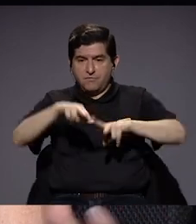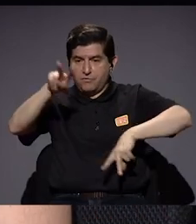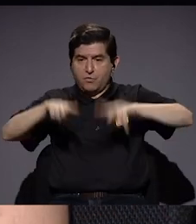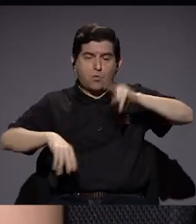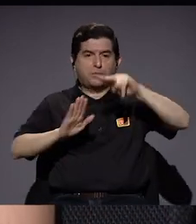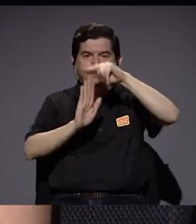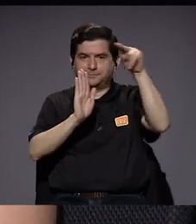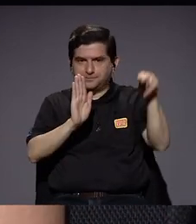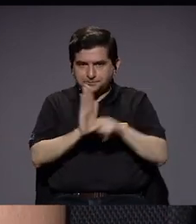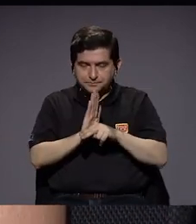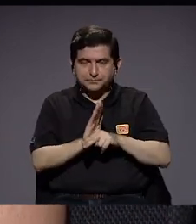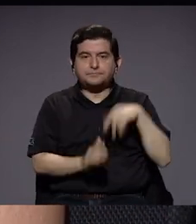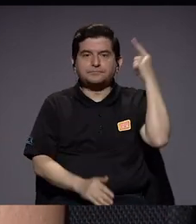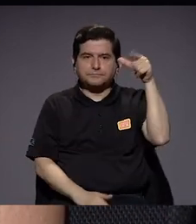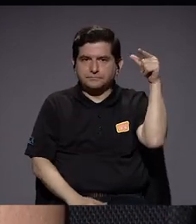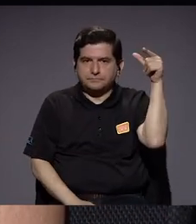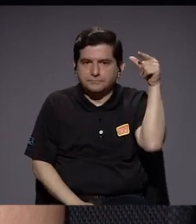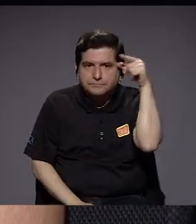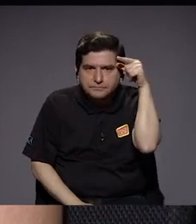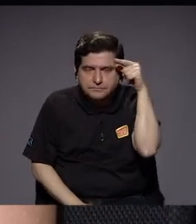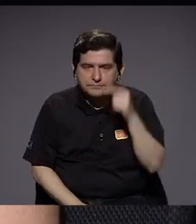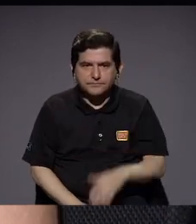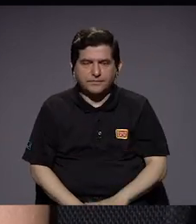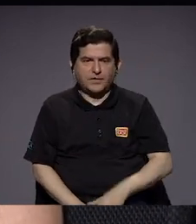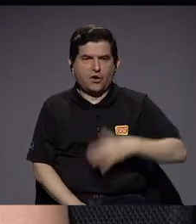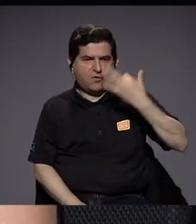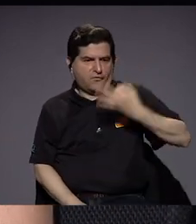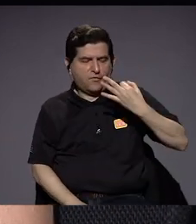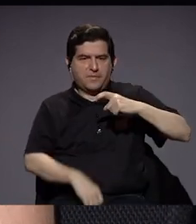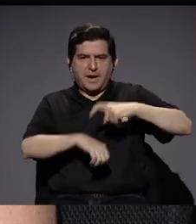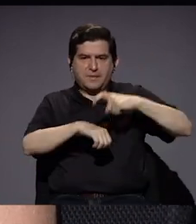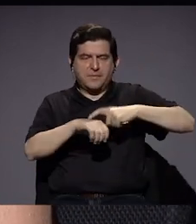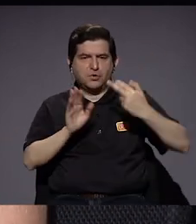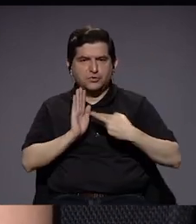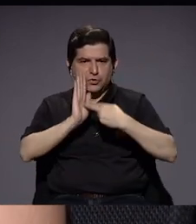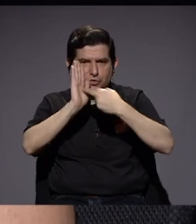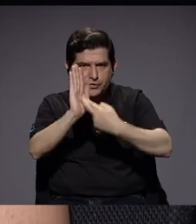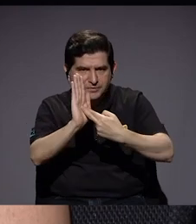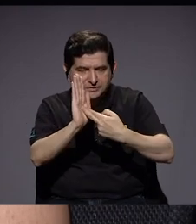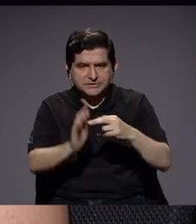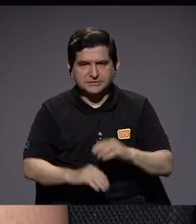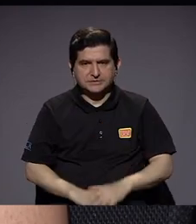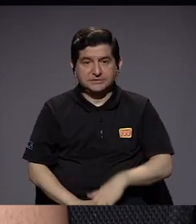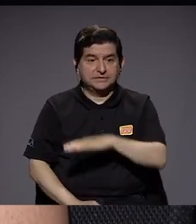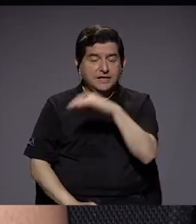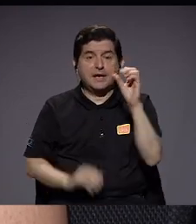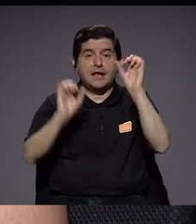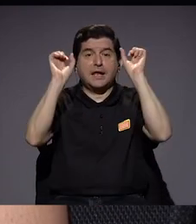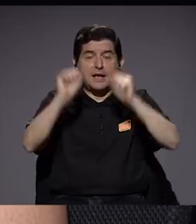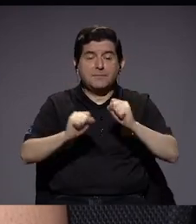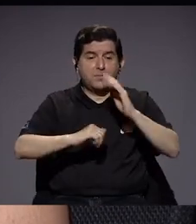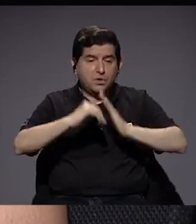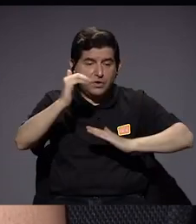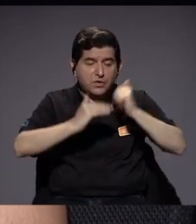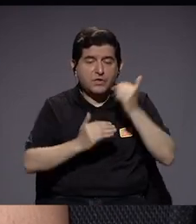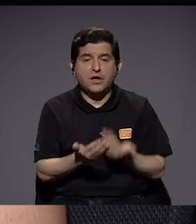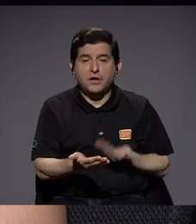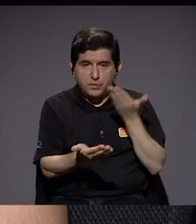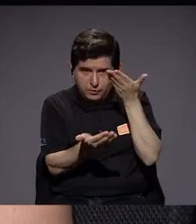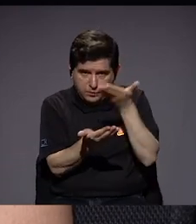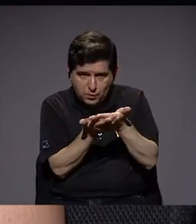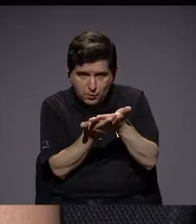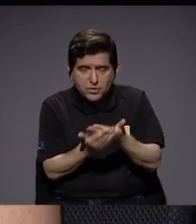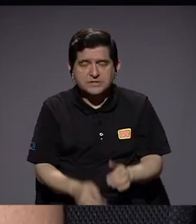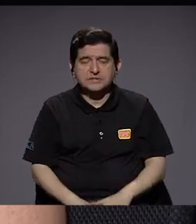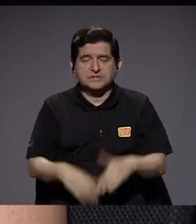normativa y de, por supuesto, formalidad en la hora de representar y poder construir propuestas de